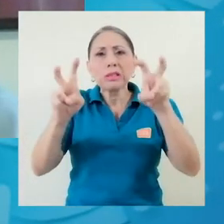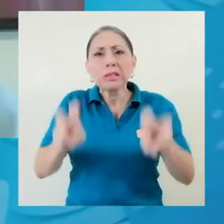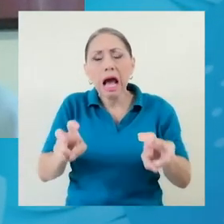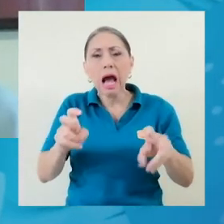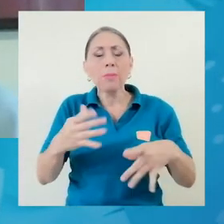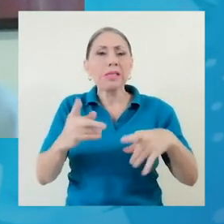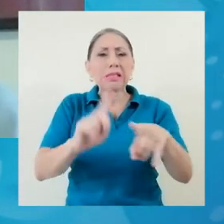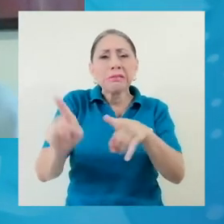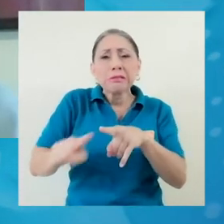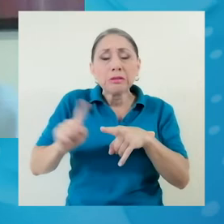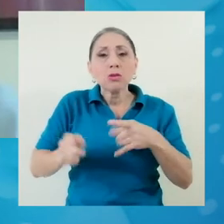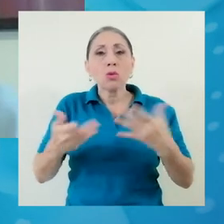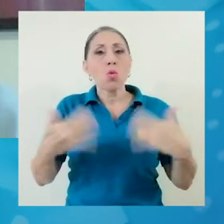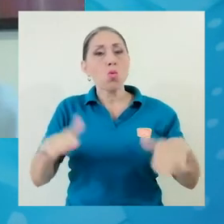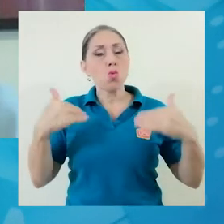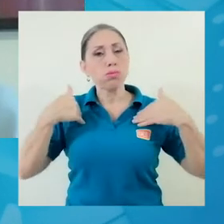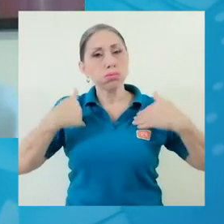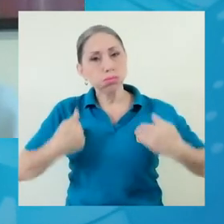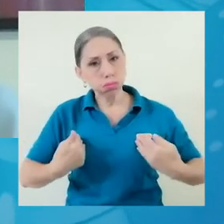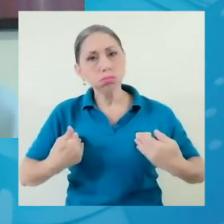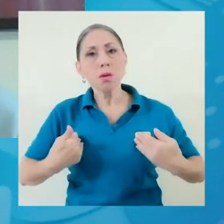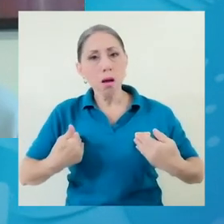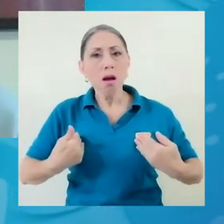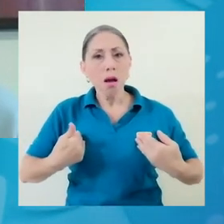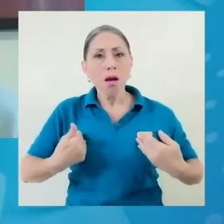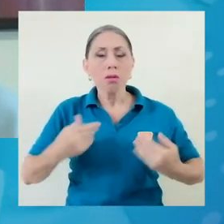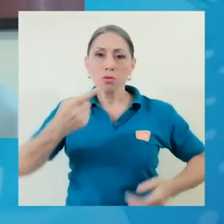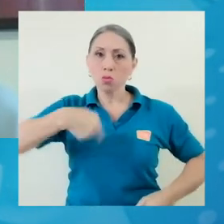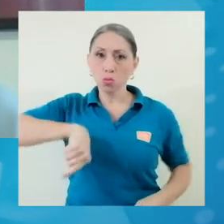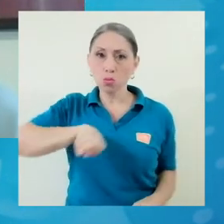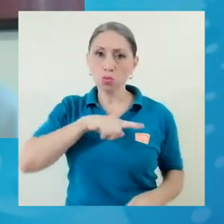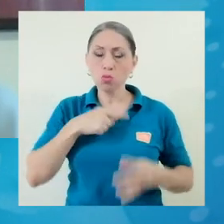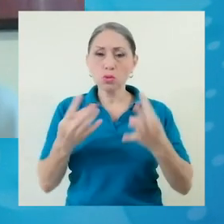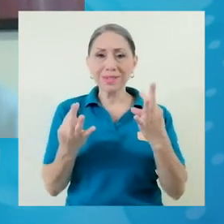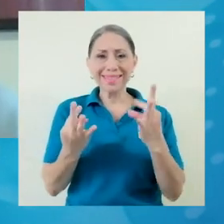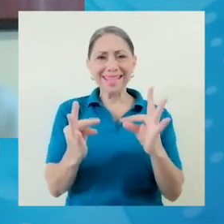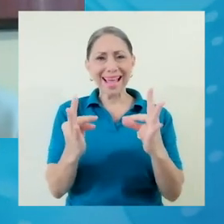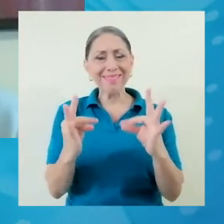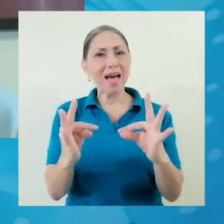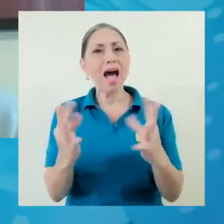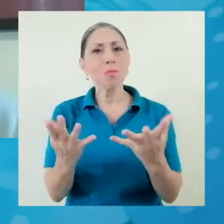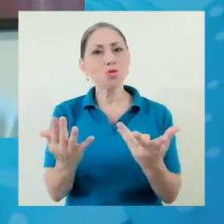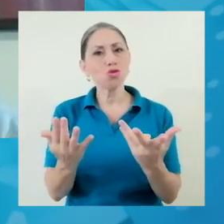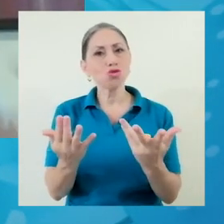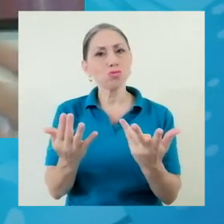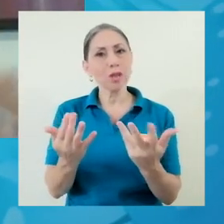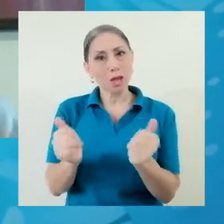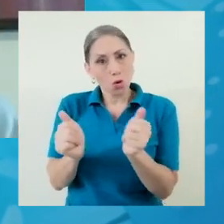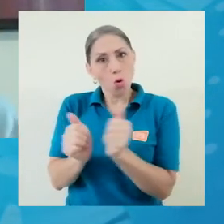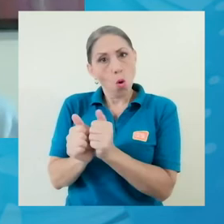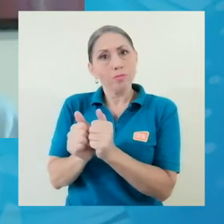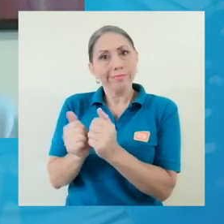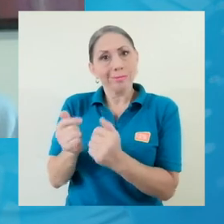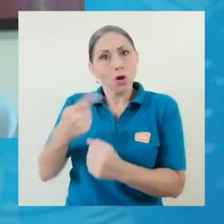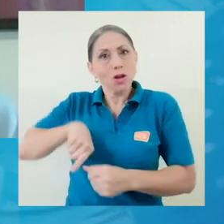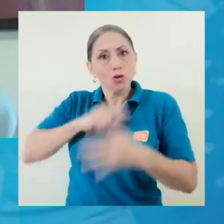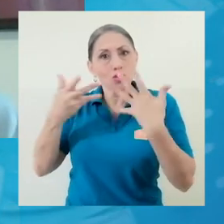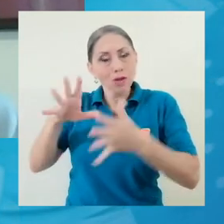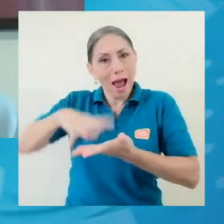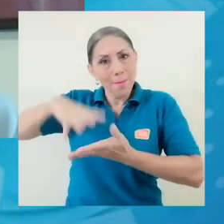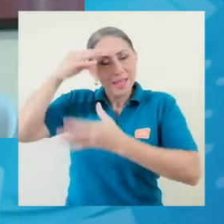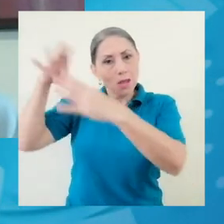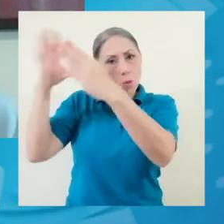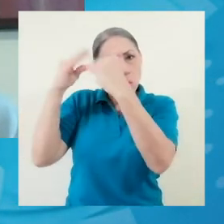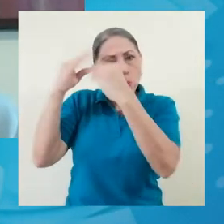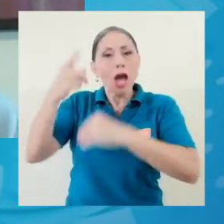entonces sí llega a ser un poco cansado. Entonces nosotros tratamos desde lo que nosotros hemos recibido y desde lo que